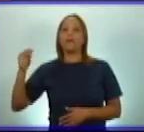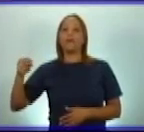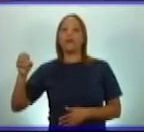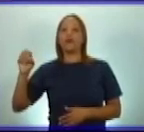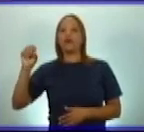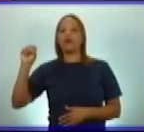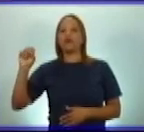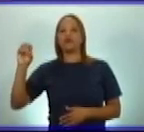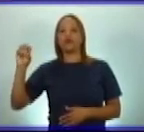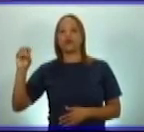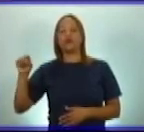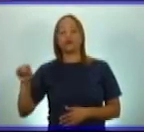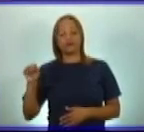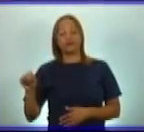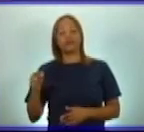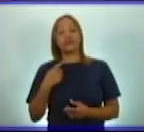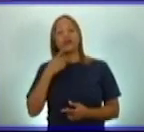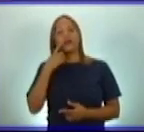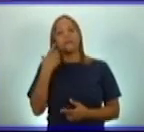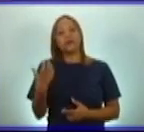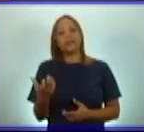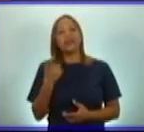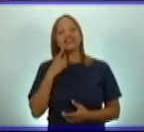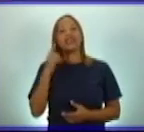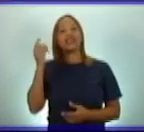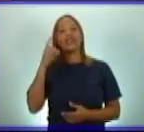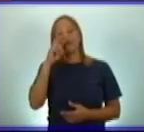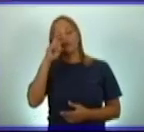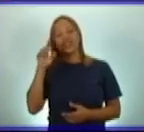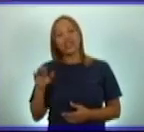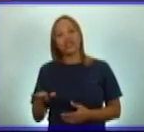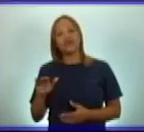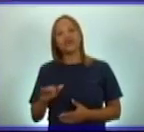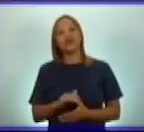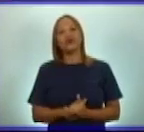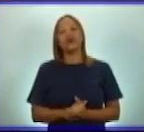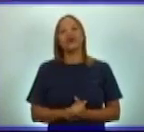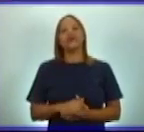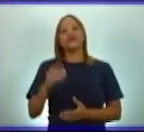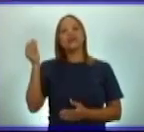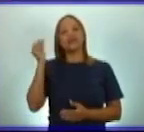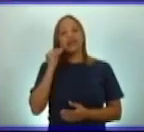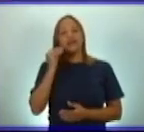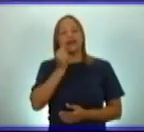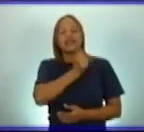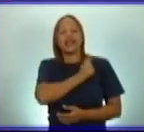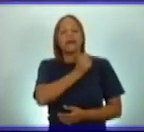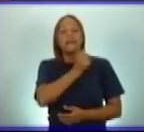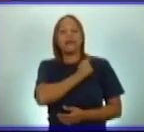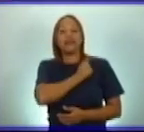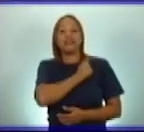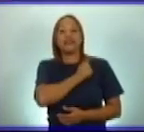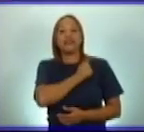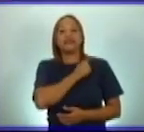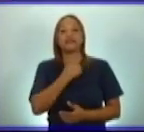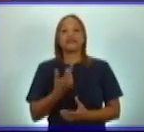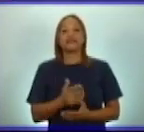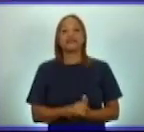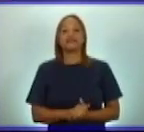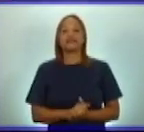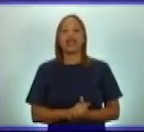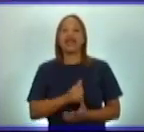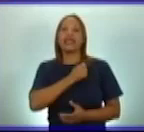Lo importante es que los niños y las niñas aprendan a querer a quien tanto